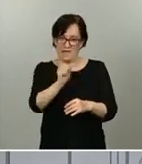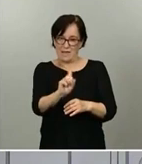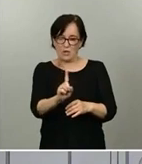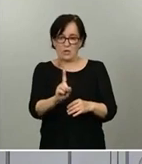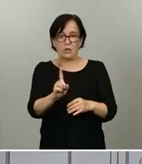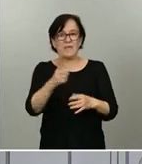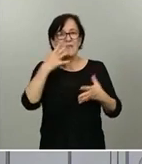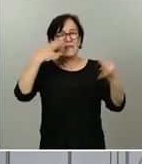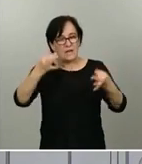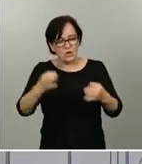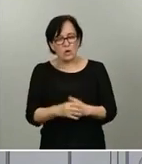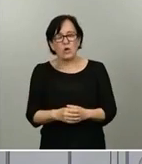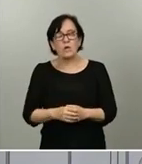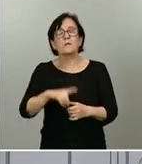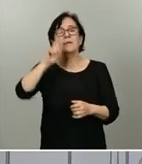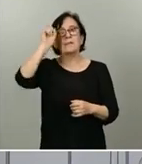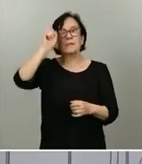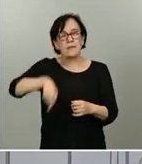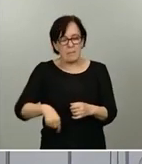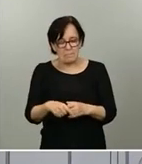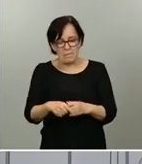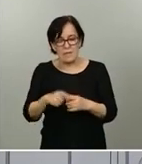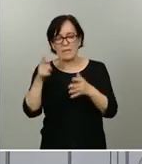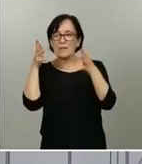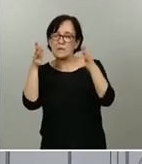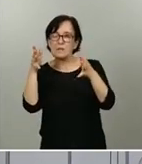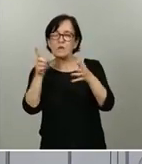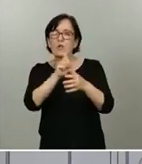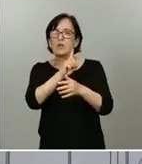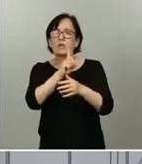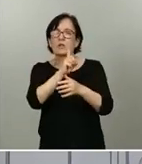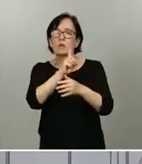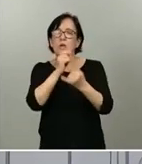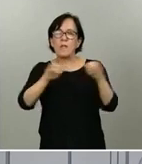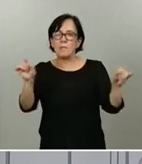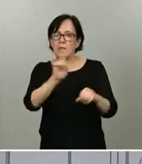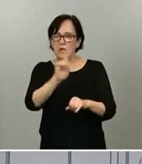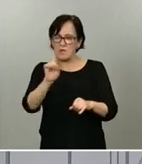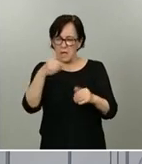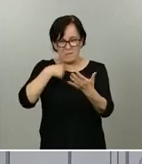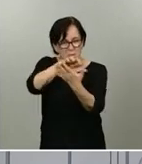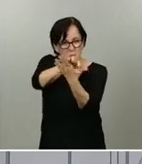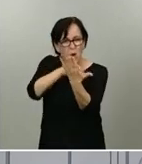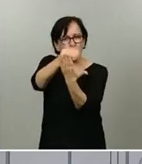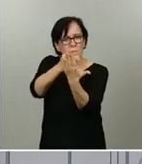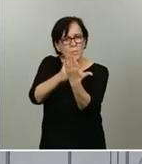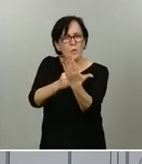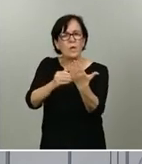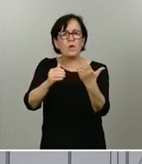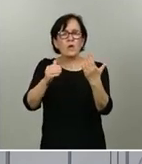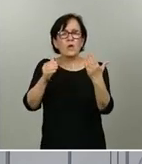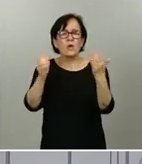y por otro lado, se recomendaba la no celebración, yo creo que fue en ese oficio, la no celebración de congresos médicos